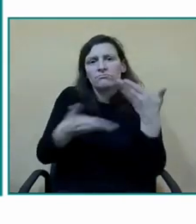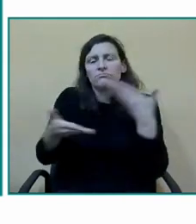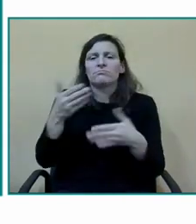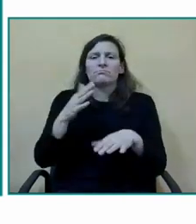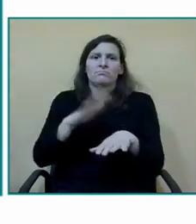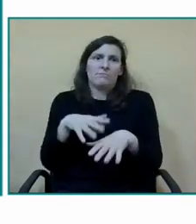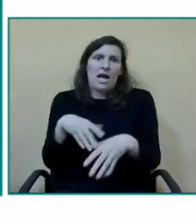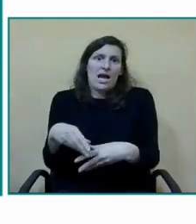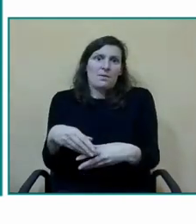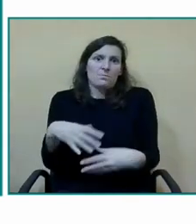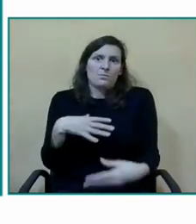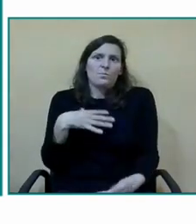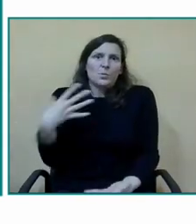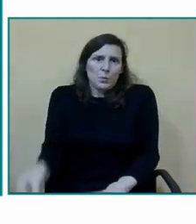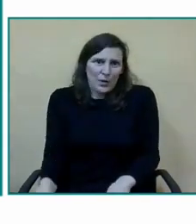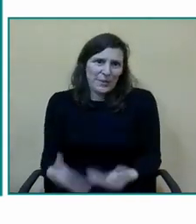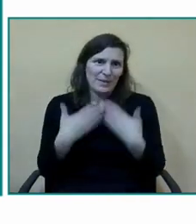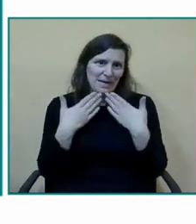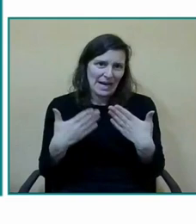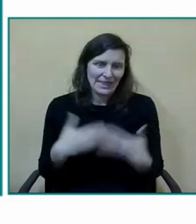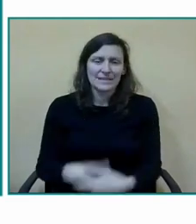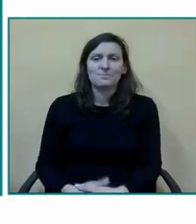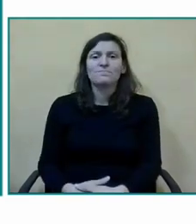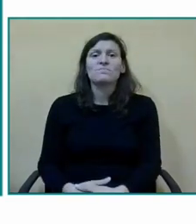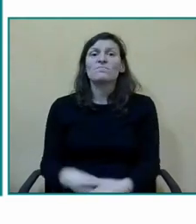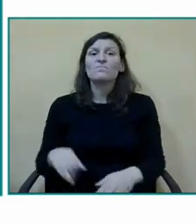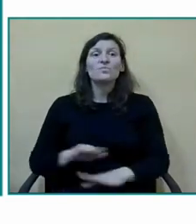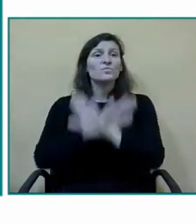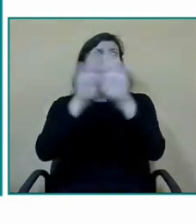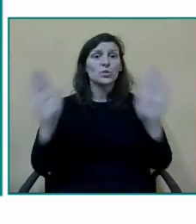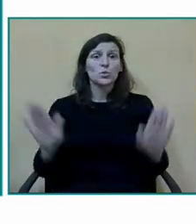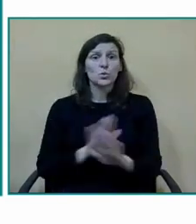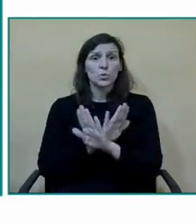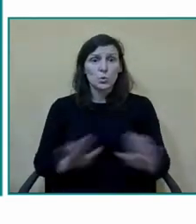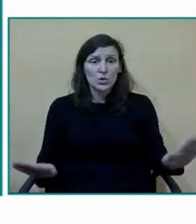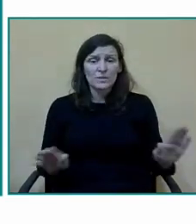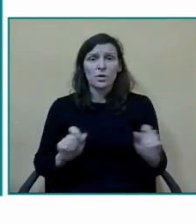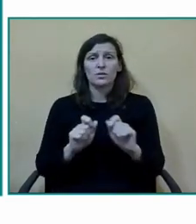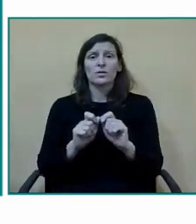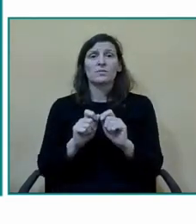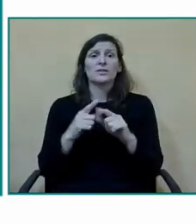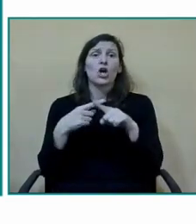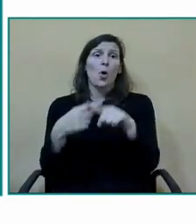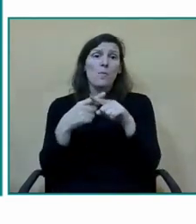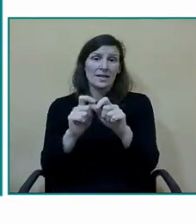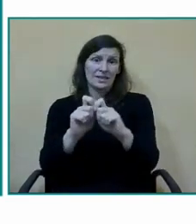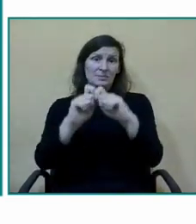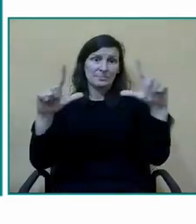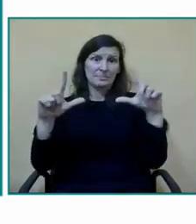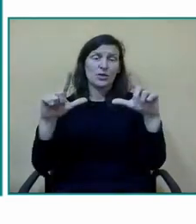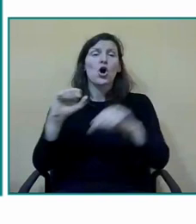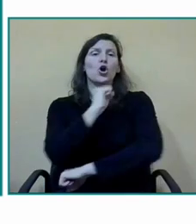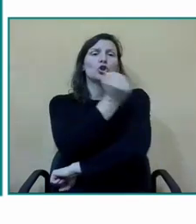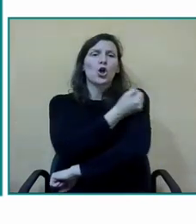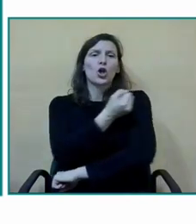sesión vamos a compartir un código en donde podéis encontrar también